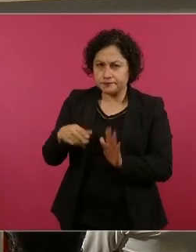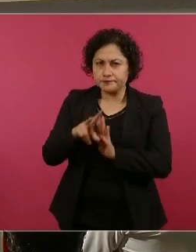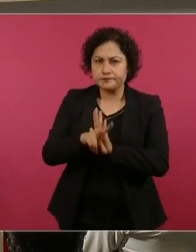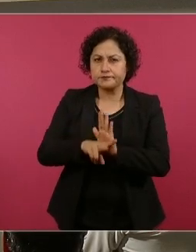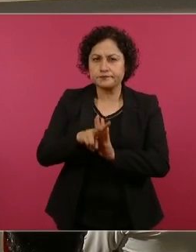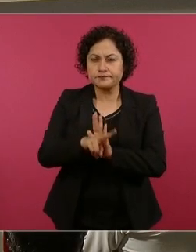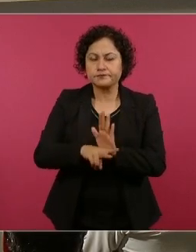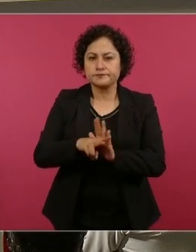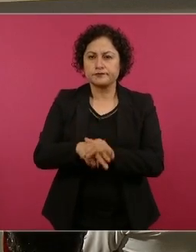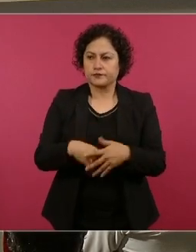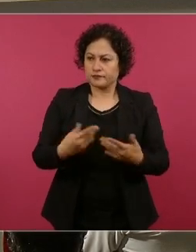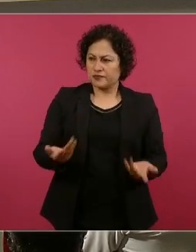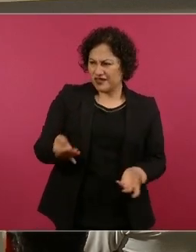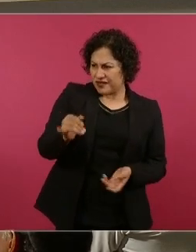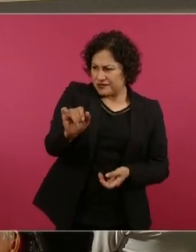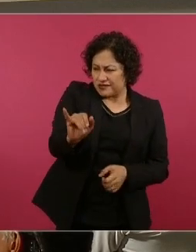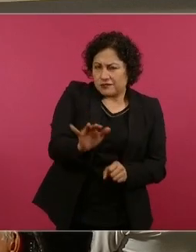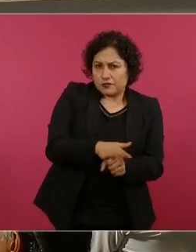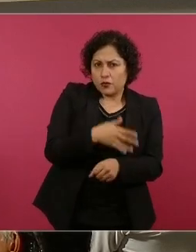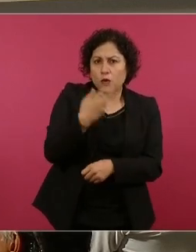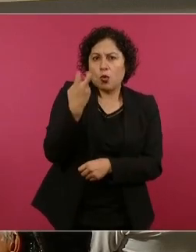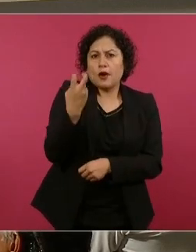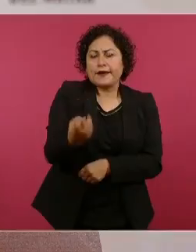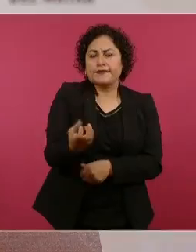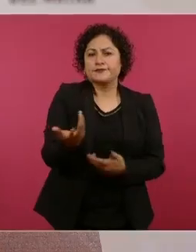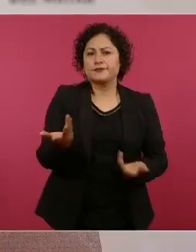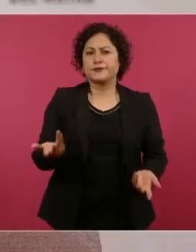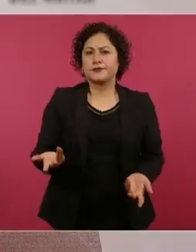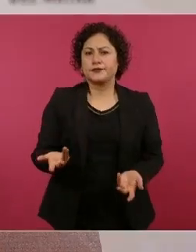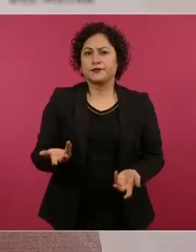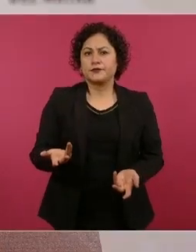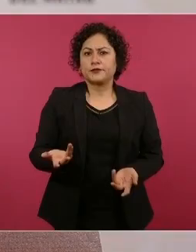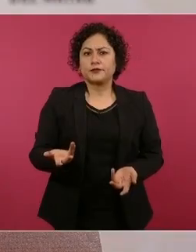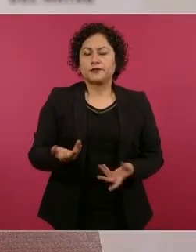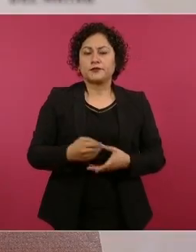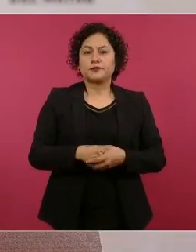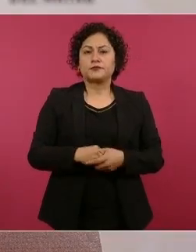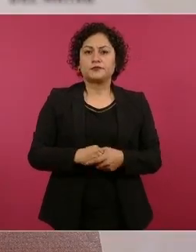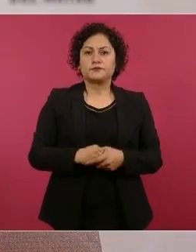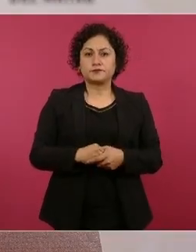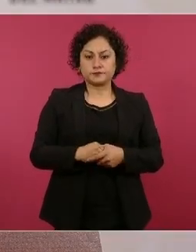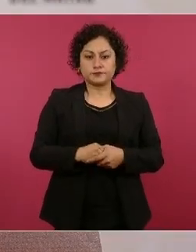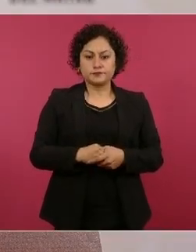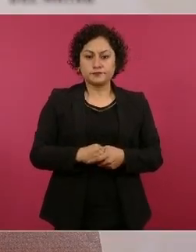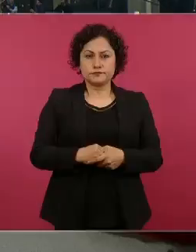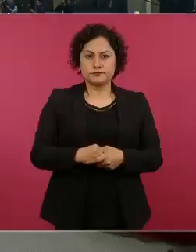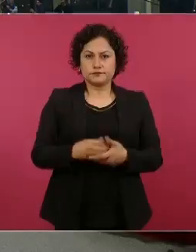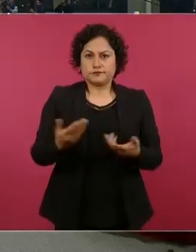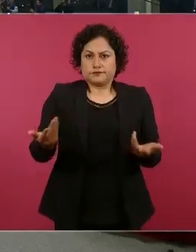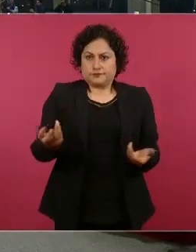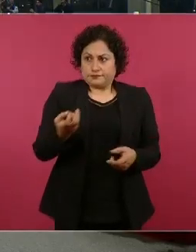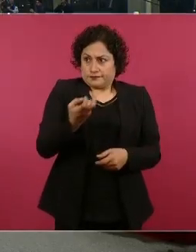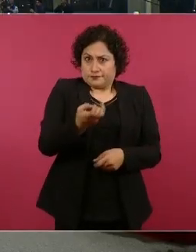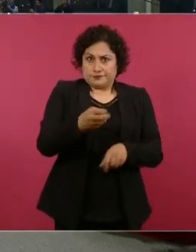Sí, por eso, pero la idea es, pero están las redes,